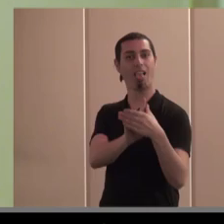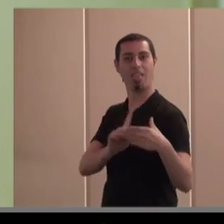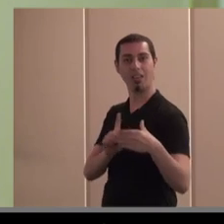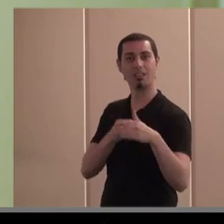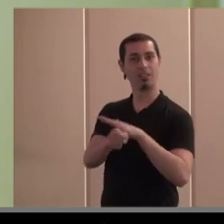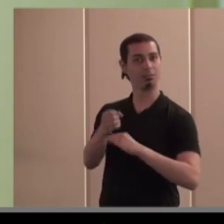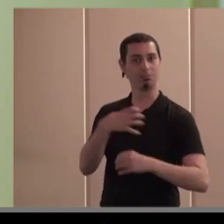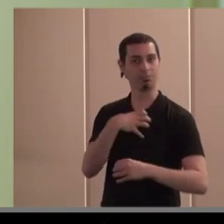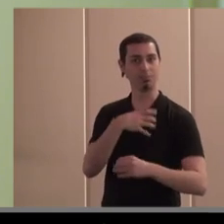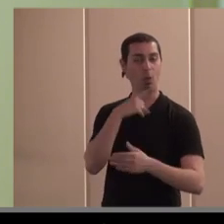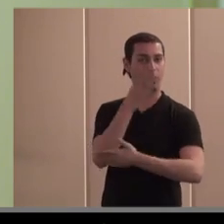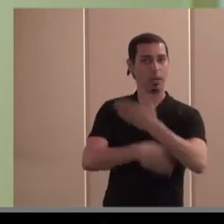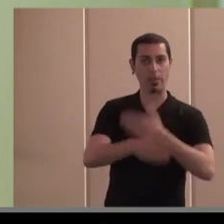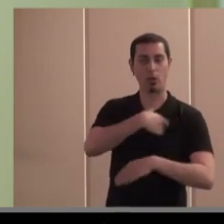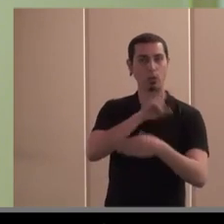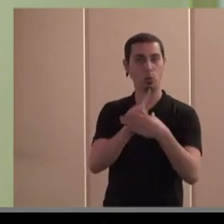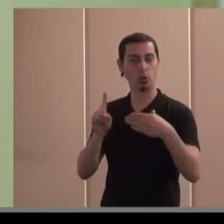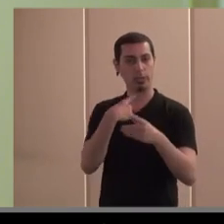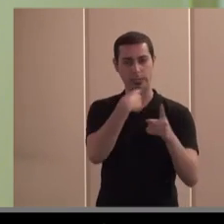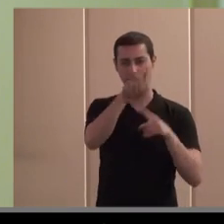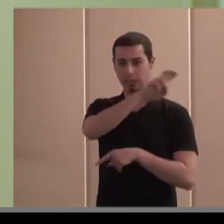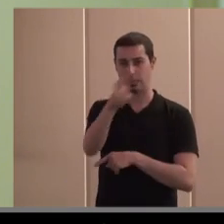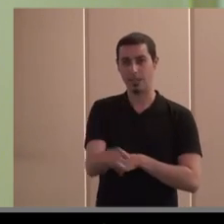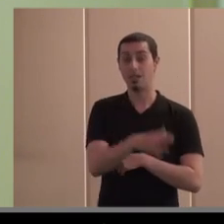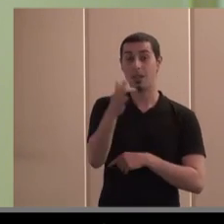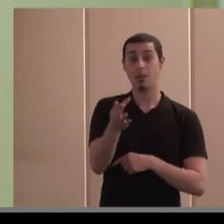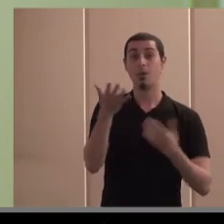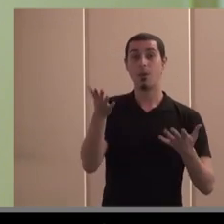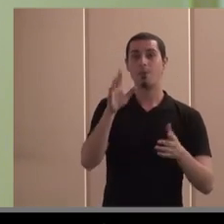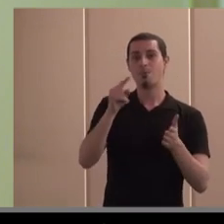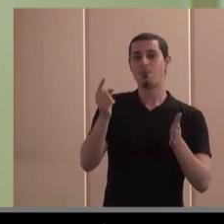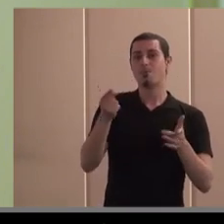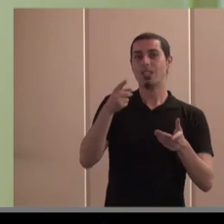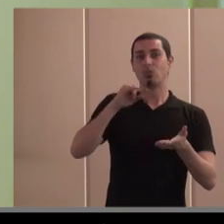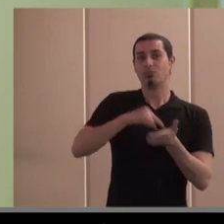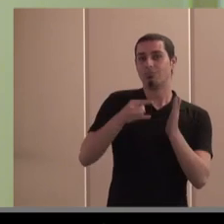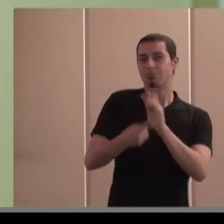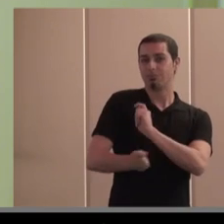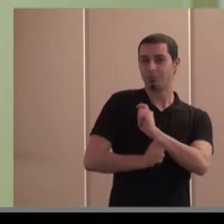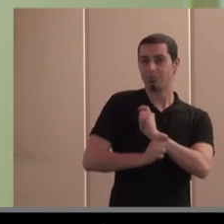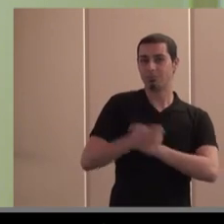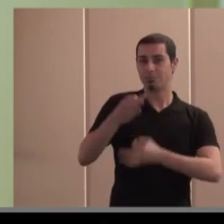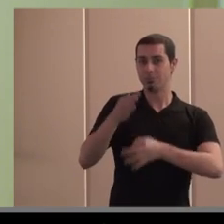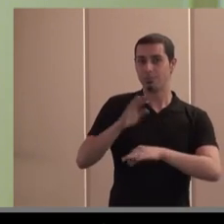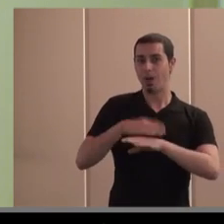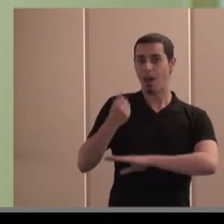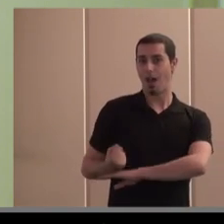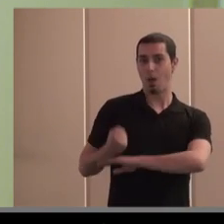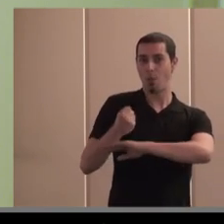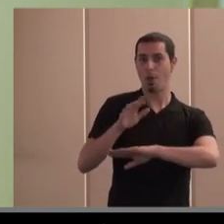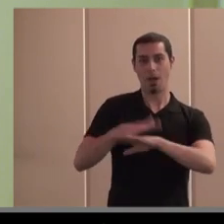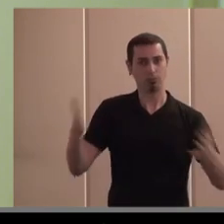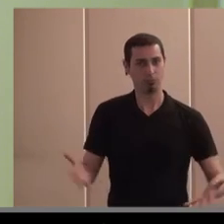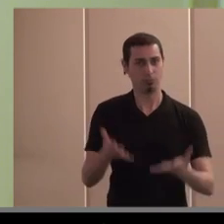mercado laboral discapacidad y otro tipo de exclusiones donde de alguna manera son fórmulas jurídicas que ayudan y potencian la